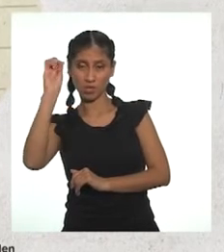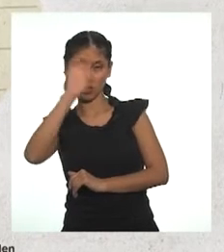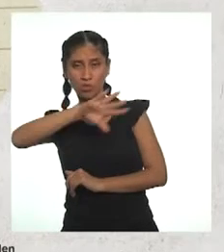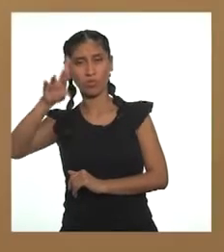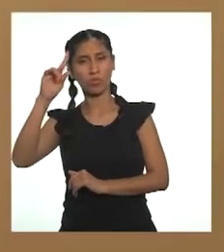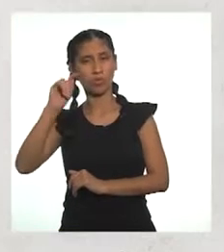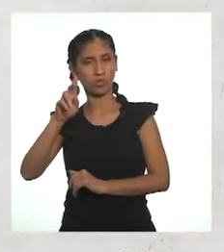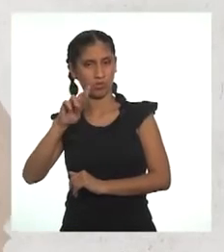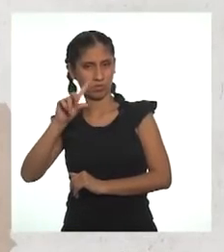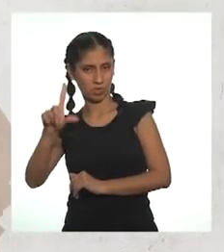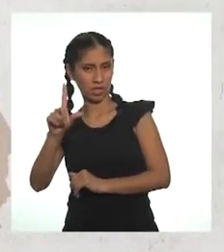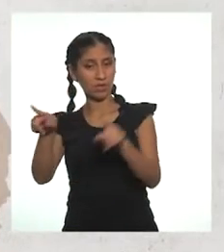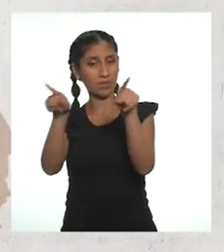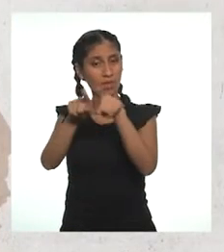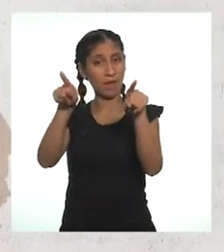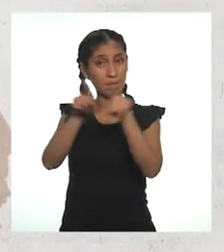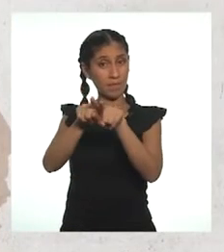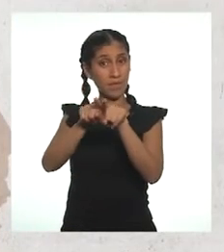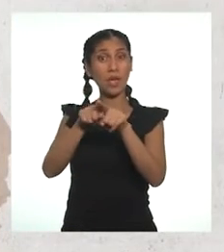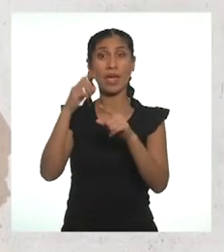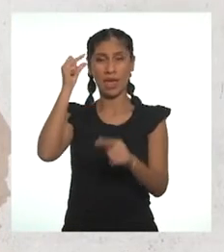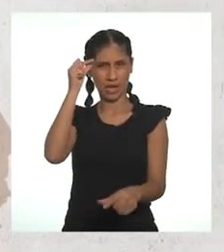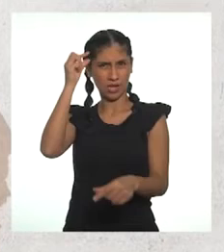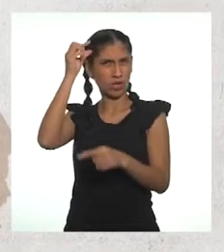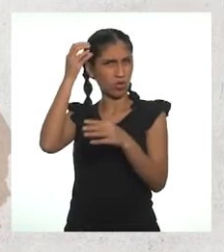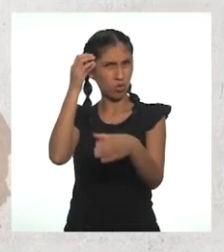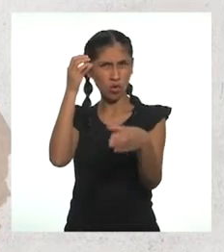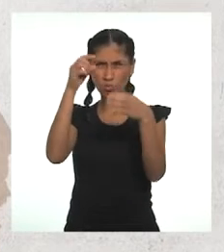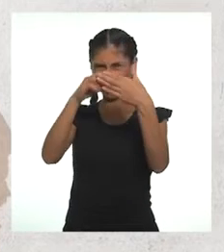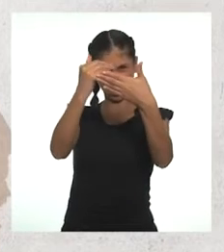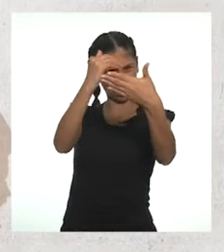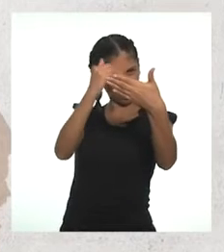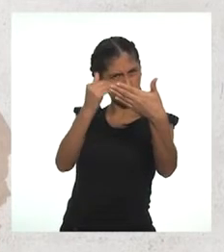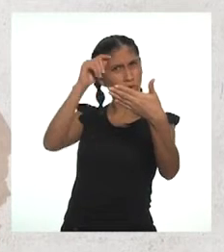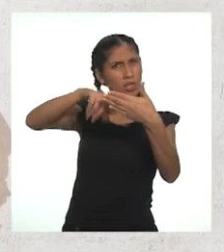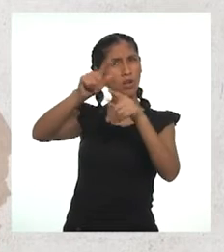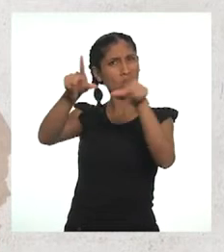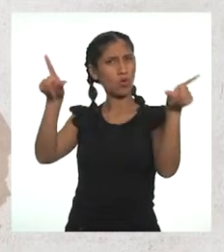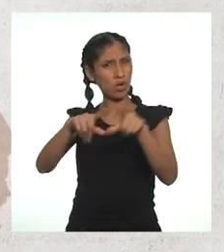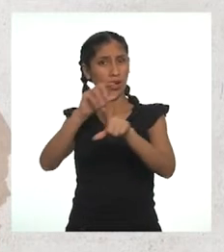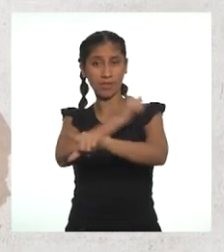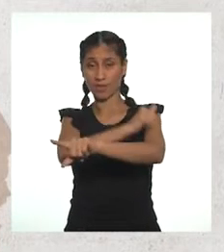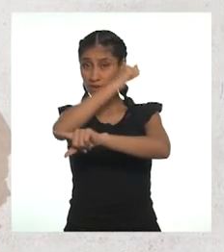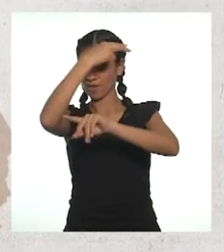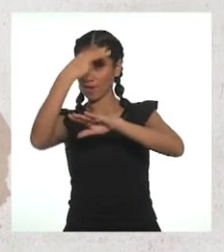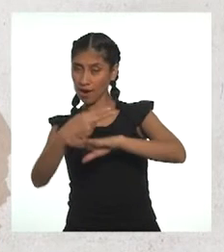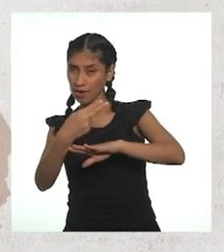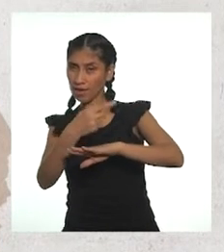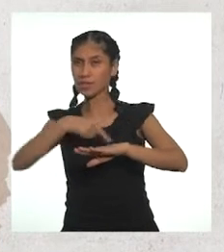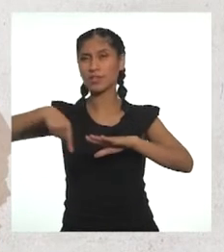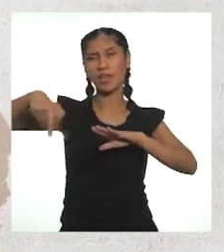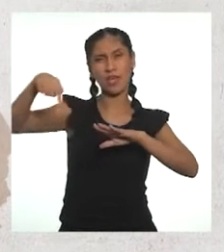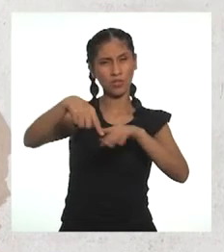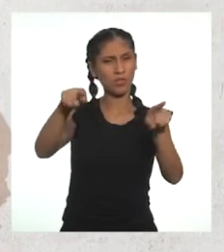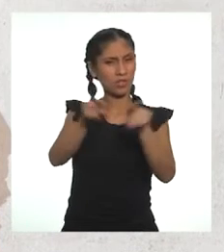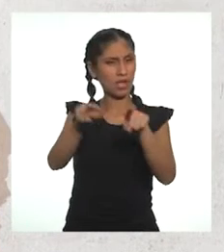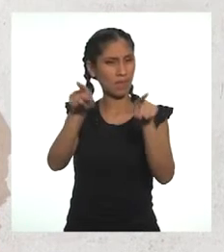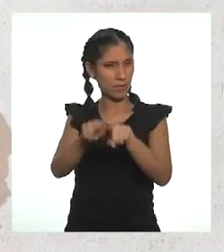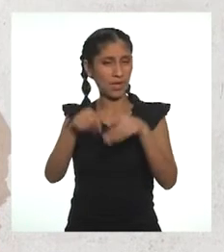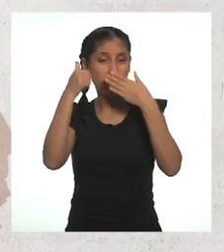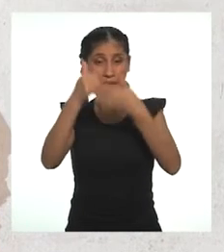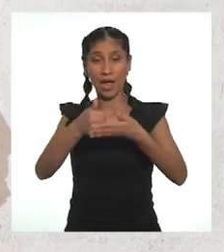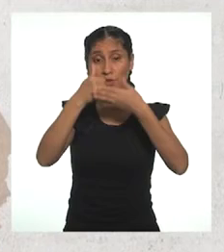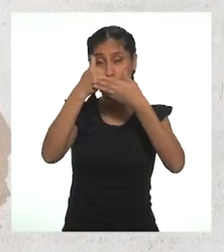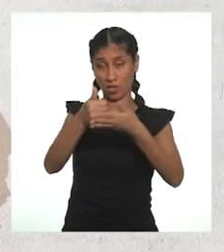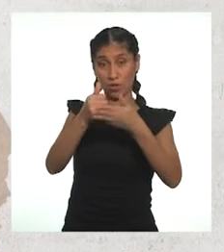Rural. También el Gobierno Regional de Ancash inició la construcción de la obra Mejoramiento del